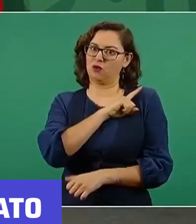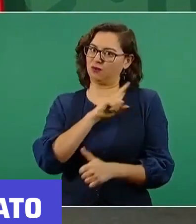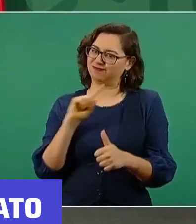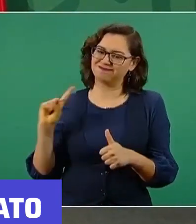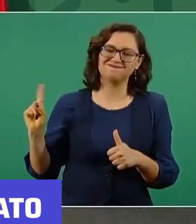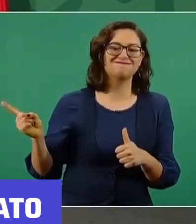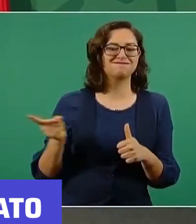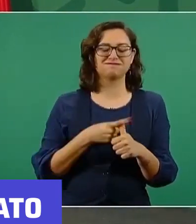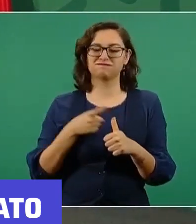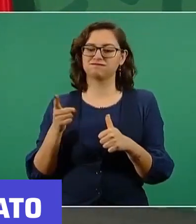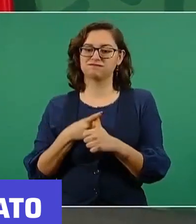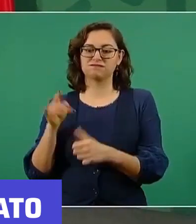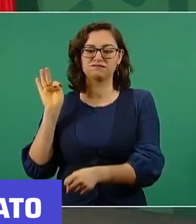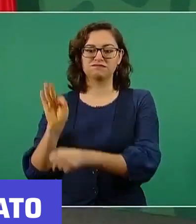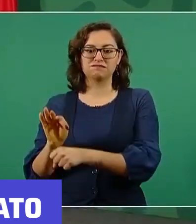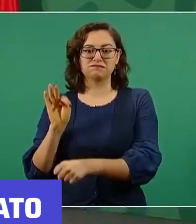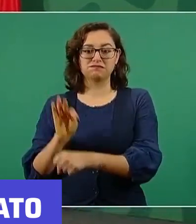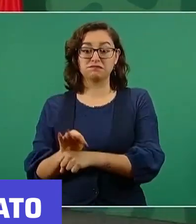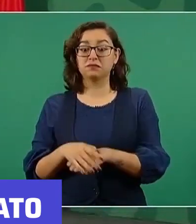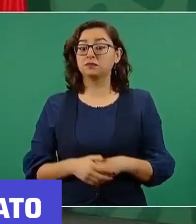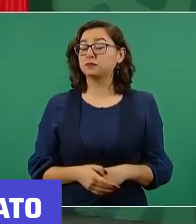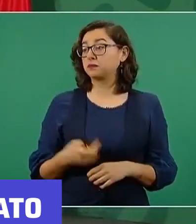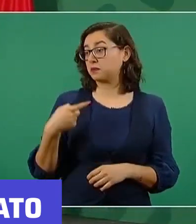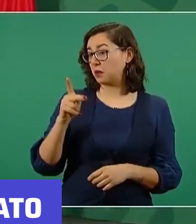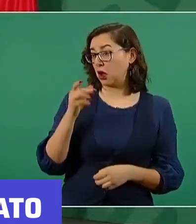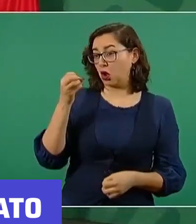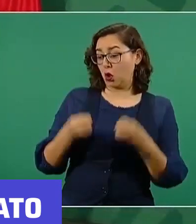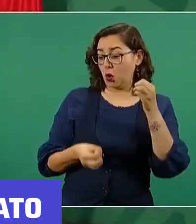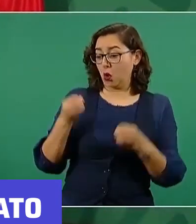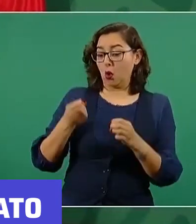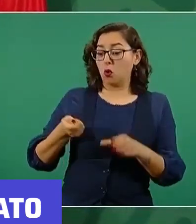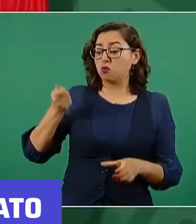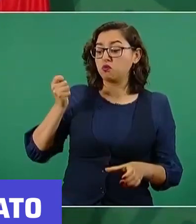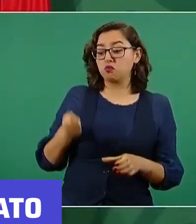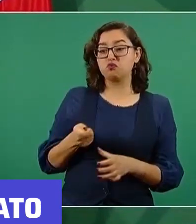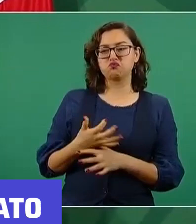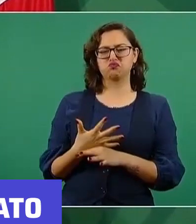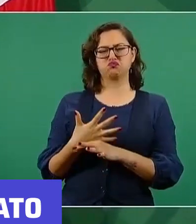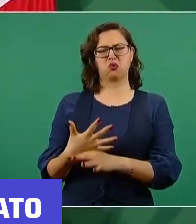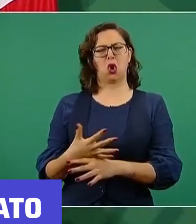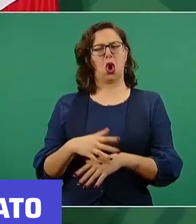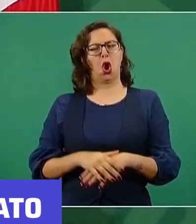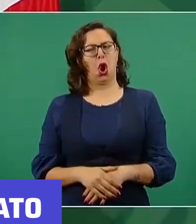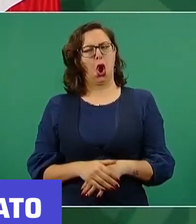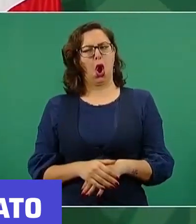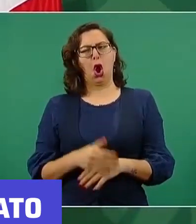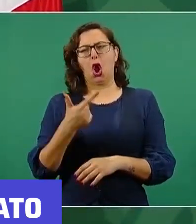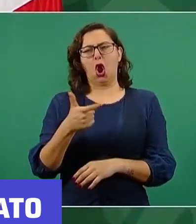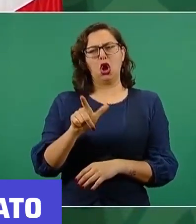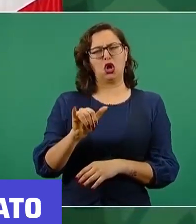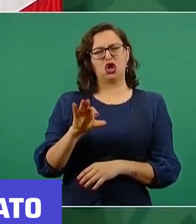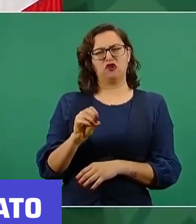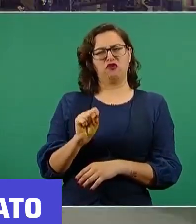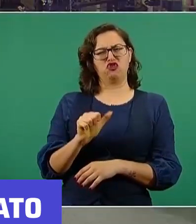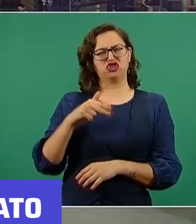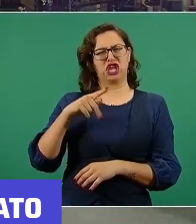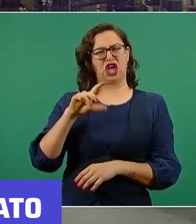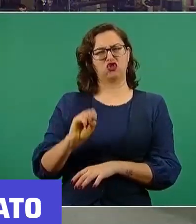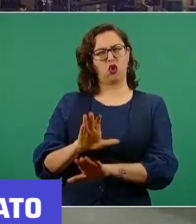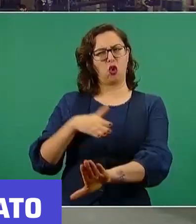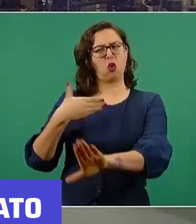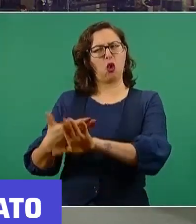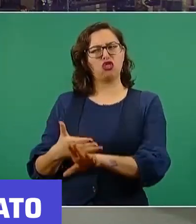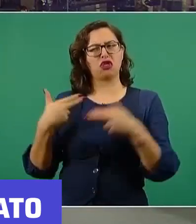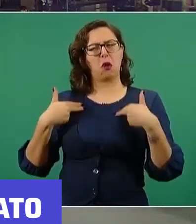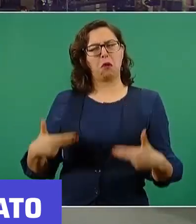del pueblo. Sin embargo, el juez Rebolledo considera que no hay evidencias suficientes para decir que el glisofato ocasiona daños a la